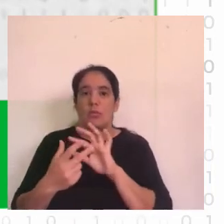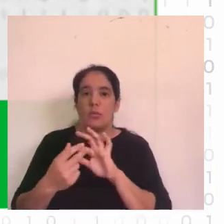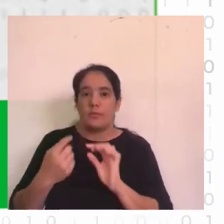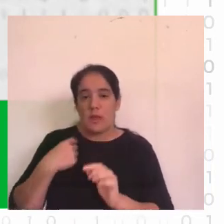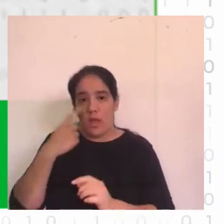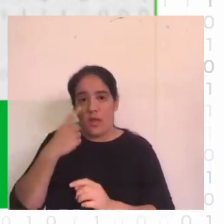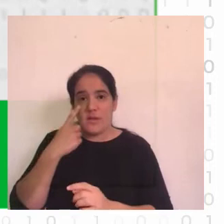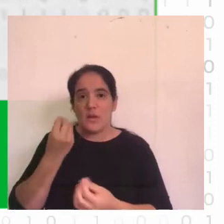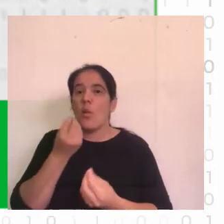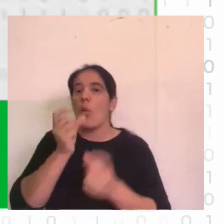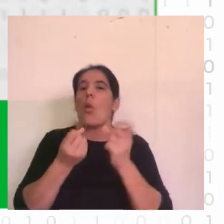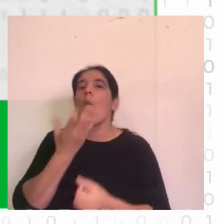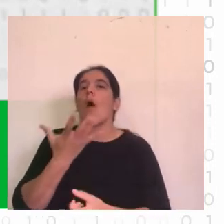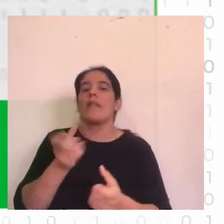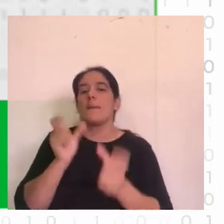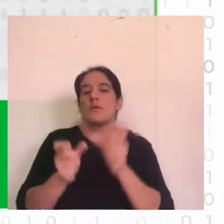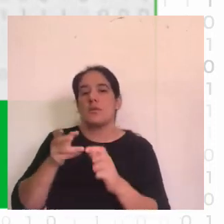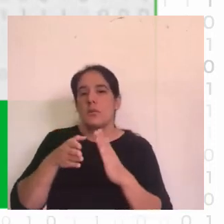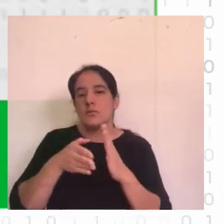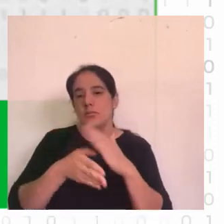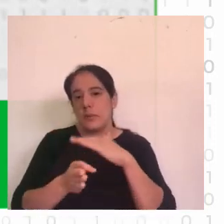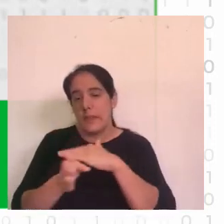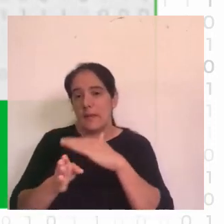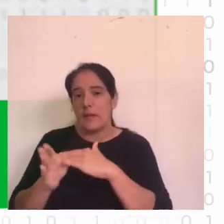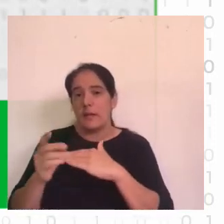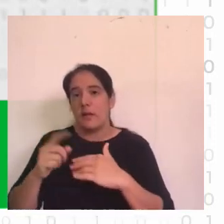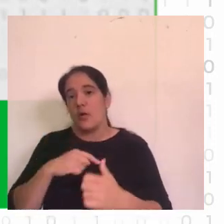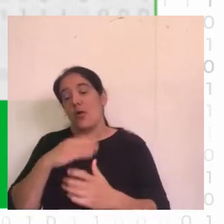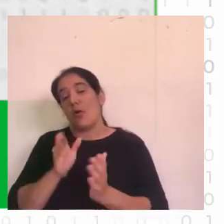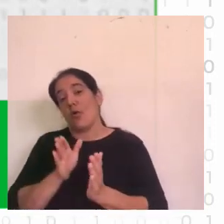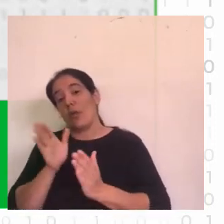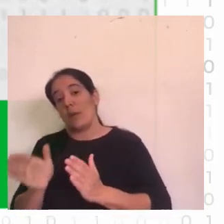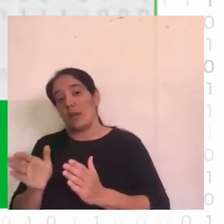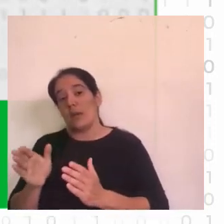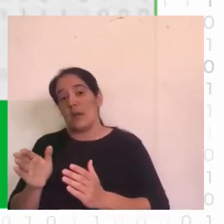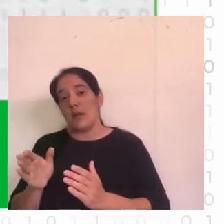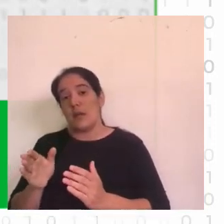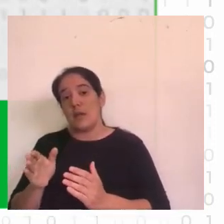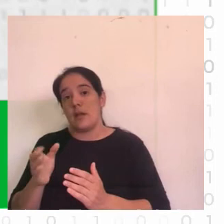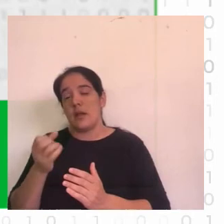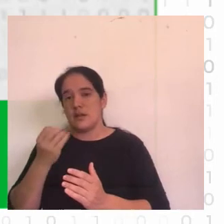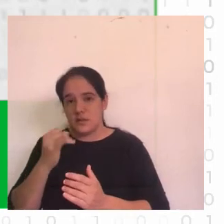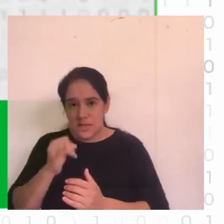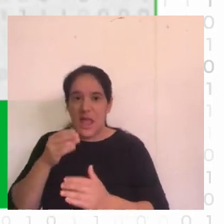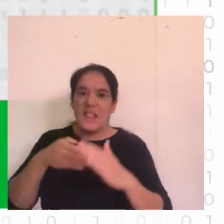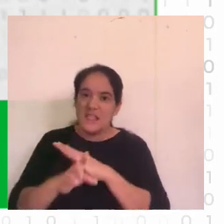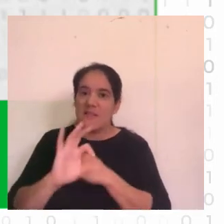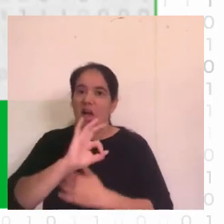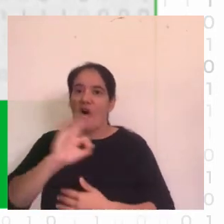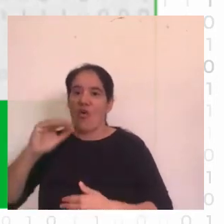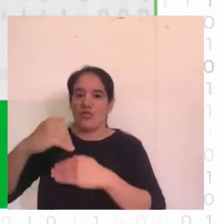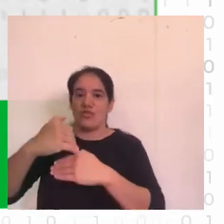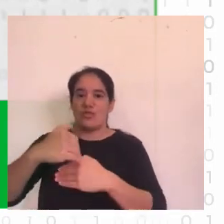y por otra parte con la detección si efectivamente entraba o salía según las máscaras que